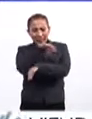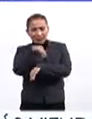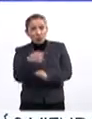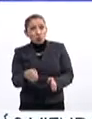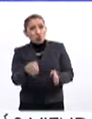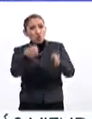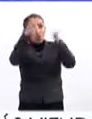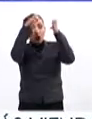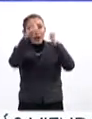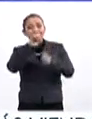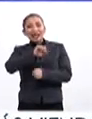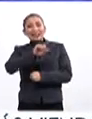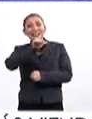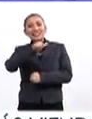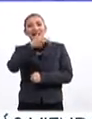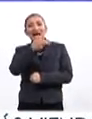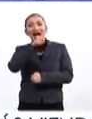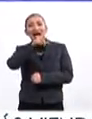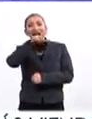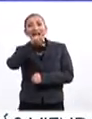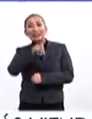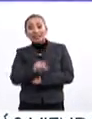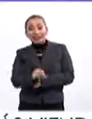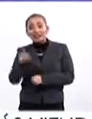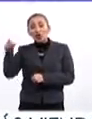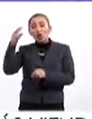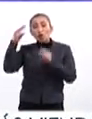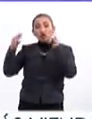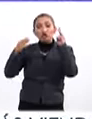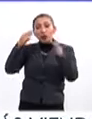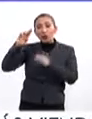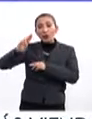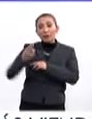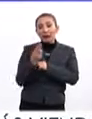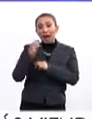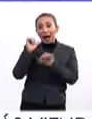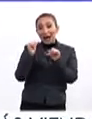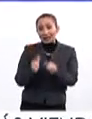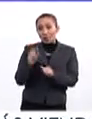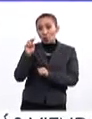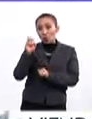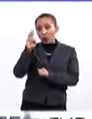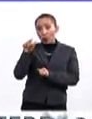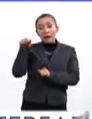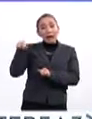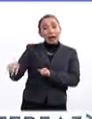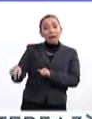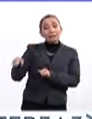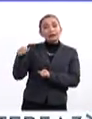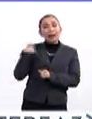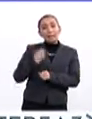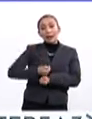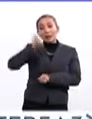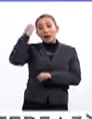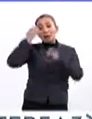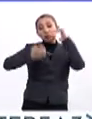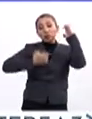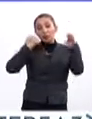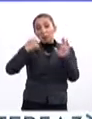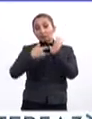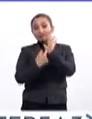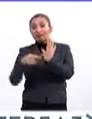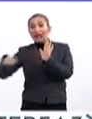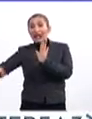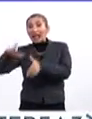arquitectónico de Zaha Hadid llega al Museo Universitario Arte Contemporáneo de la UNAM, siendo esta la primera muestra que se